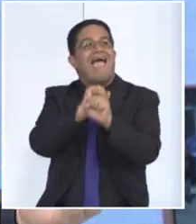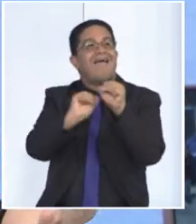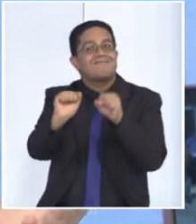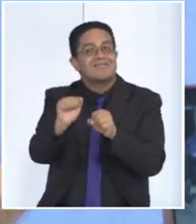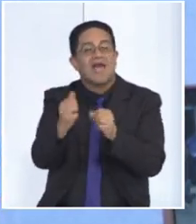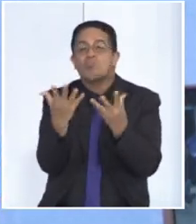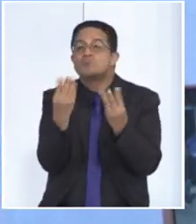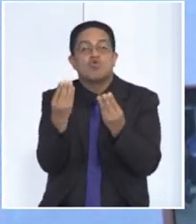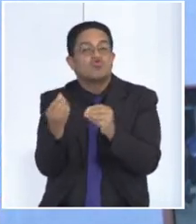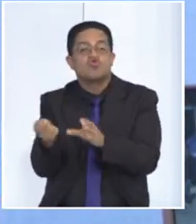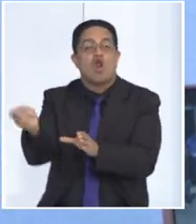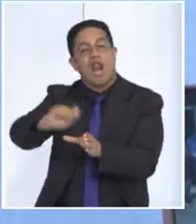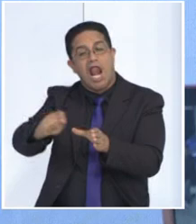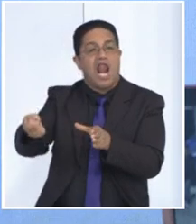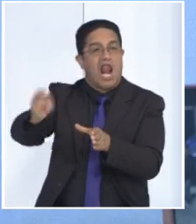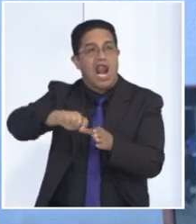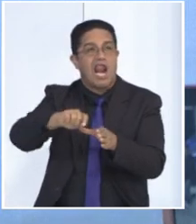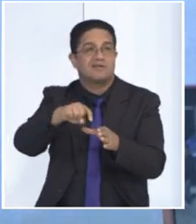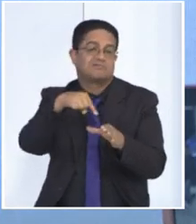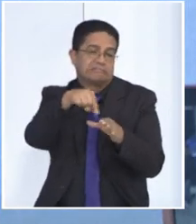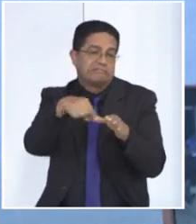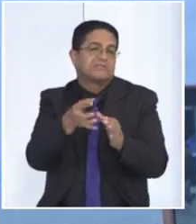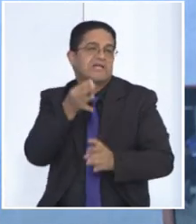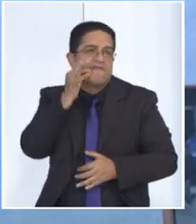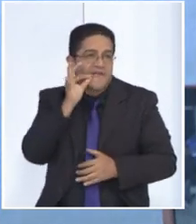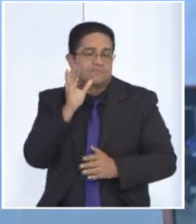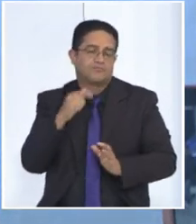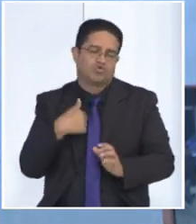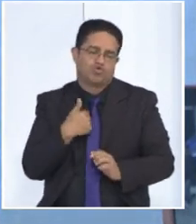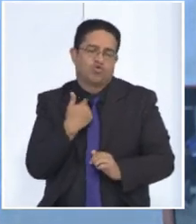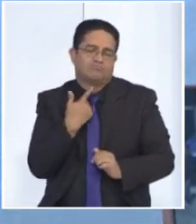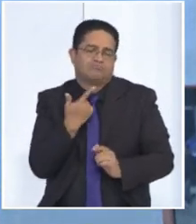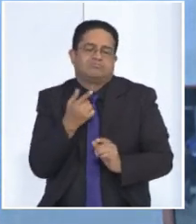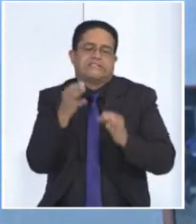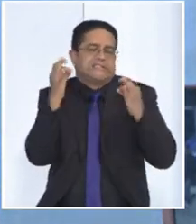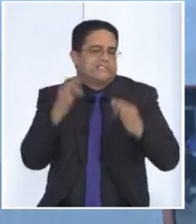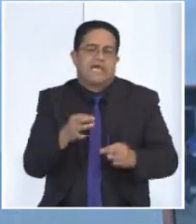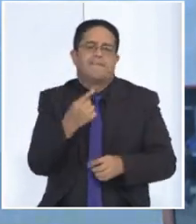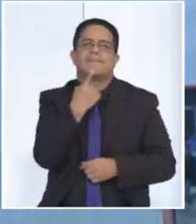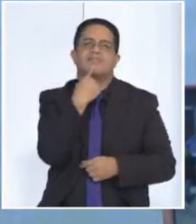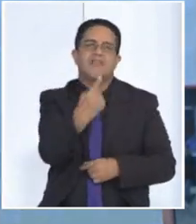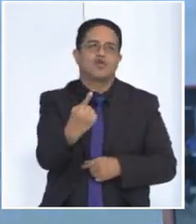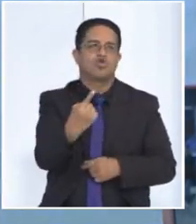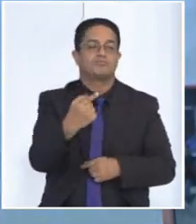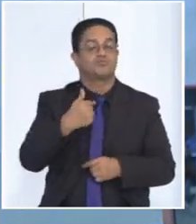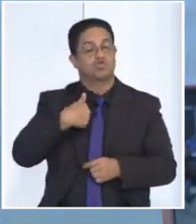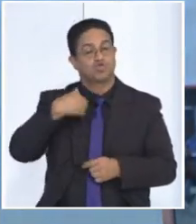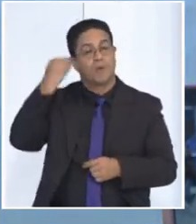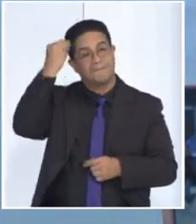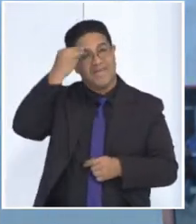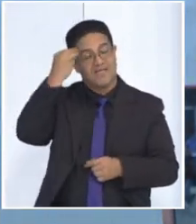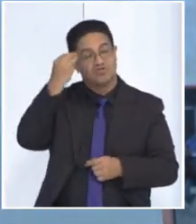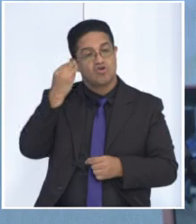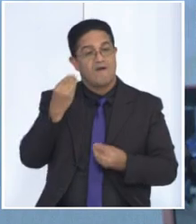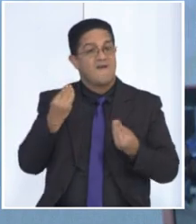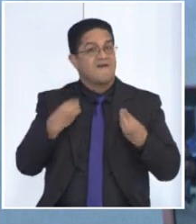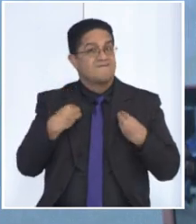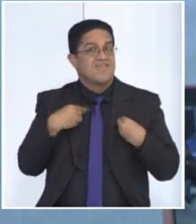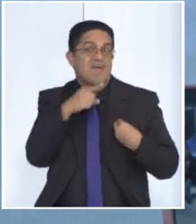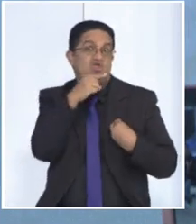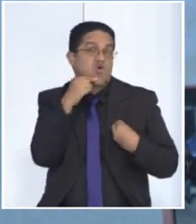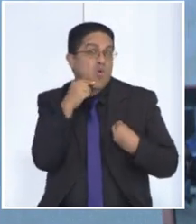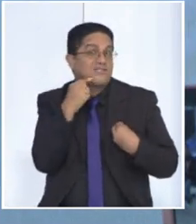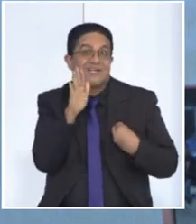erradicarlo definitivamente. Siempre he dicho, en todos los espacios donde he estado, que yo creo que una vida sin dulce es una vida triste.